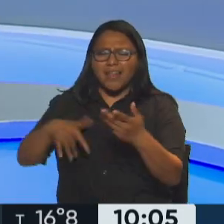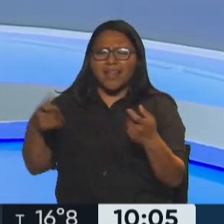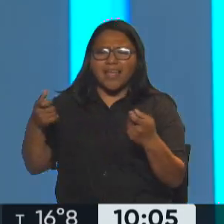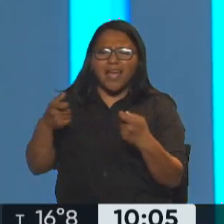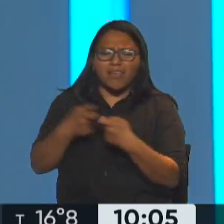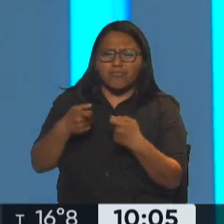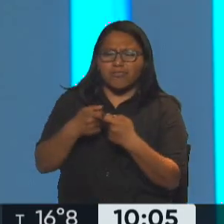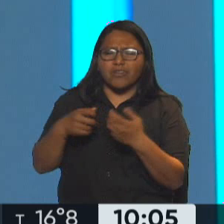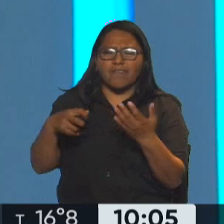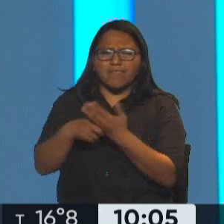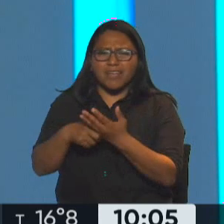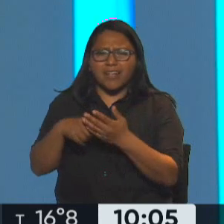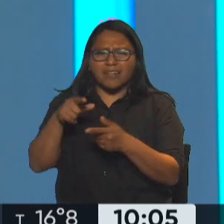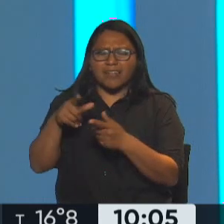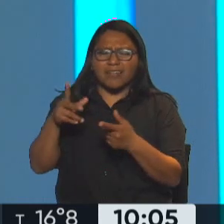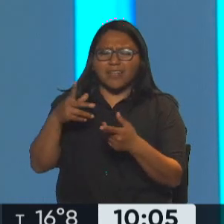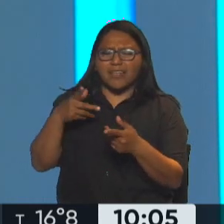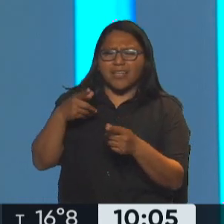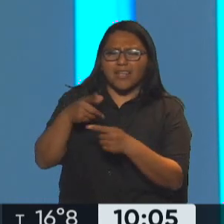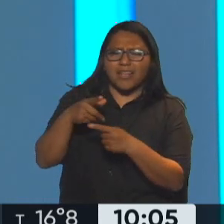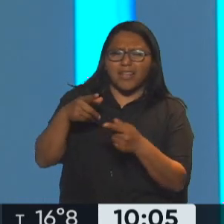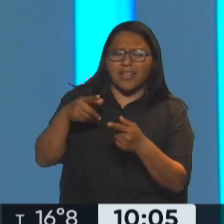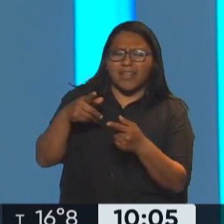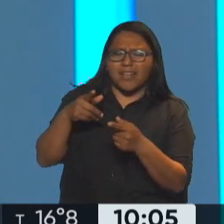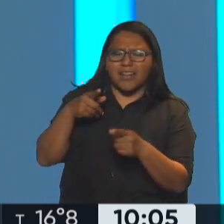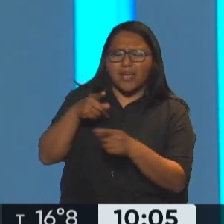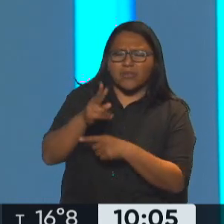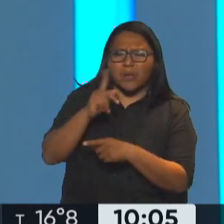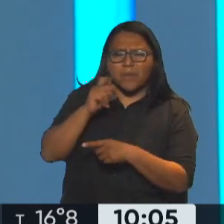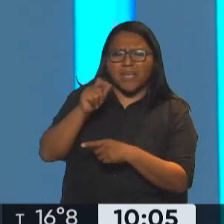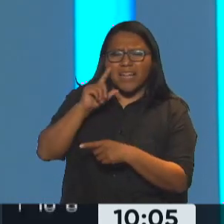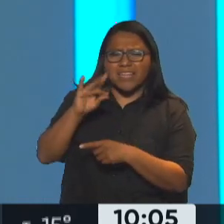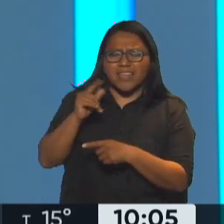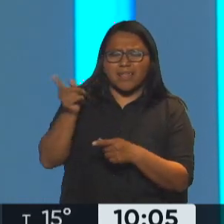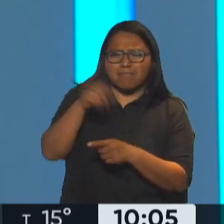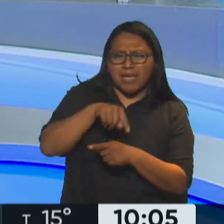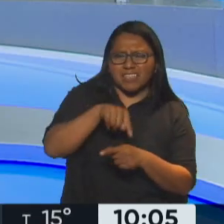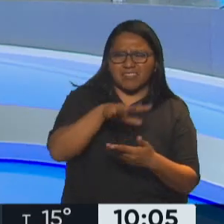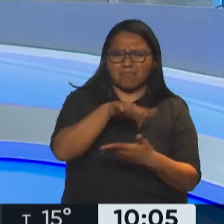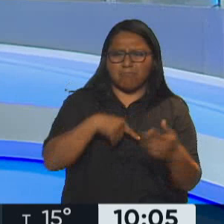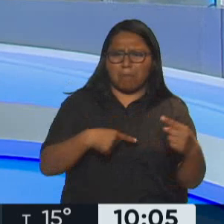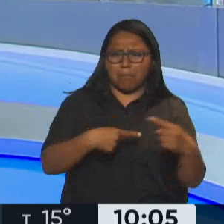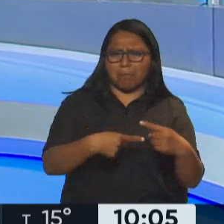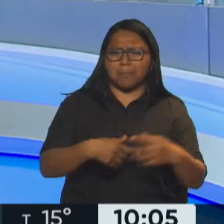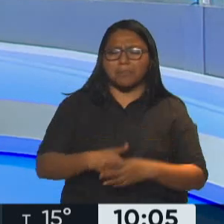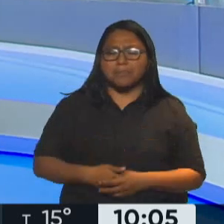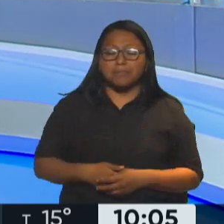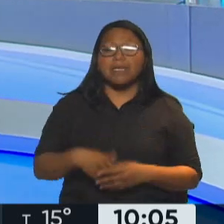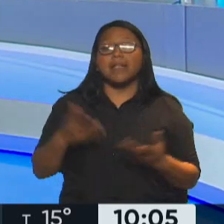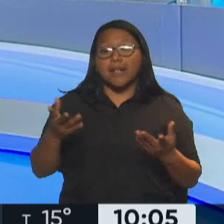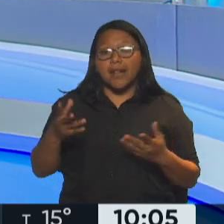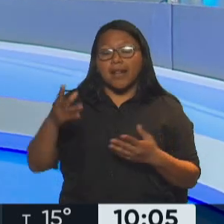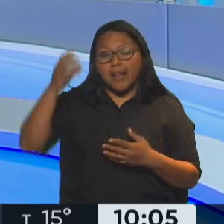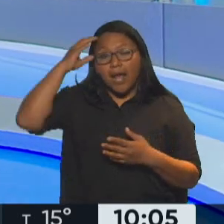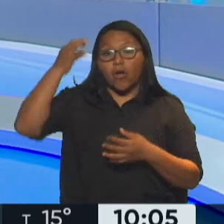Fiscales en el marco de lo que ha sido el alegato de la Fiscalía en la consabialidad que este comunicado en particular, ¿no? Claro, recordamos, la Corte Suprema también